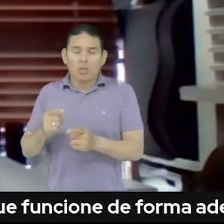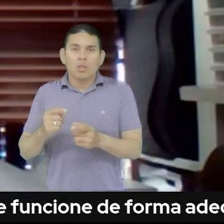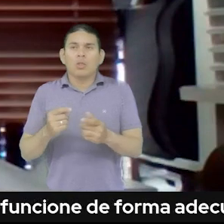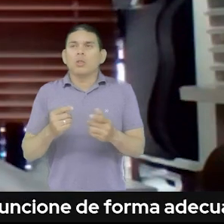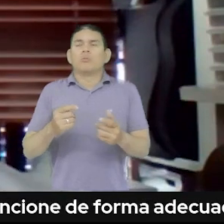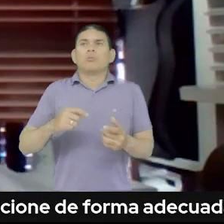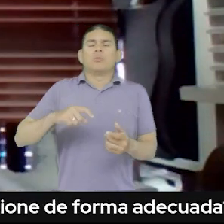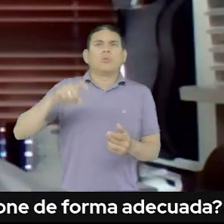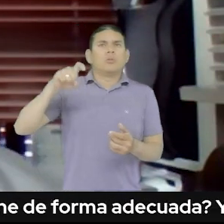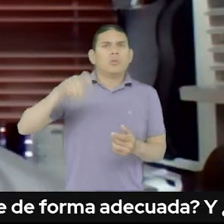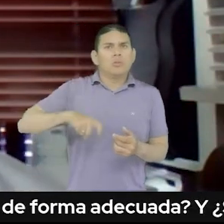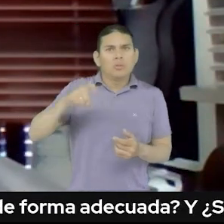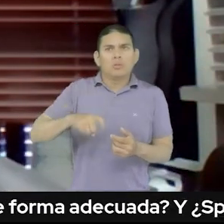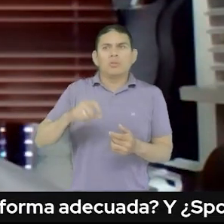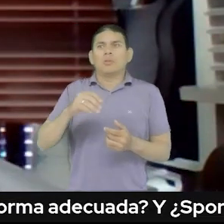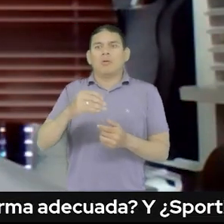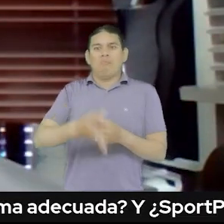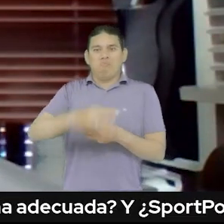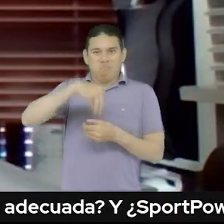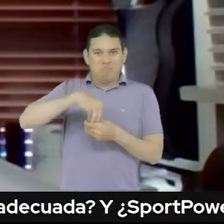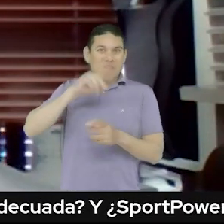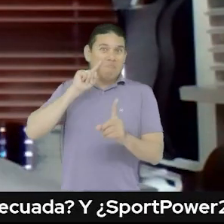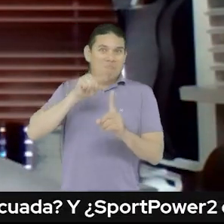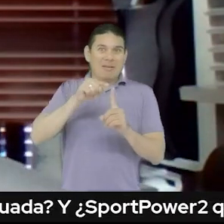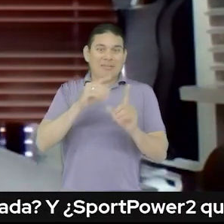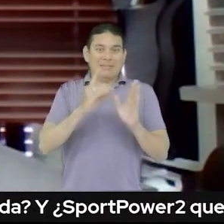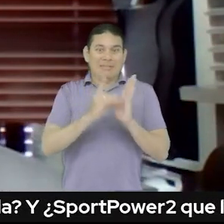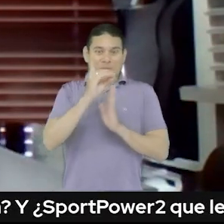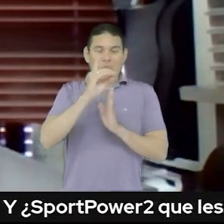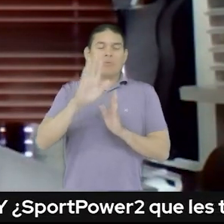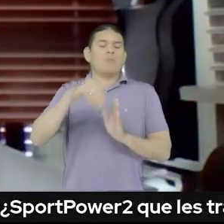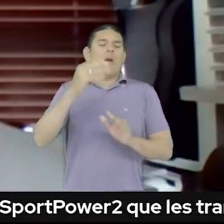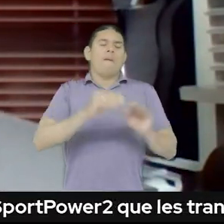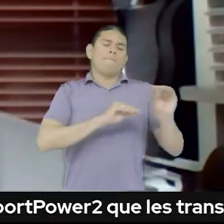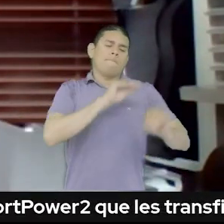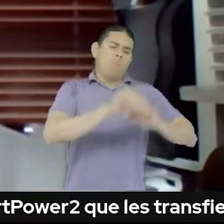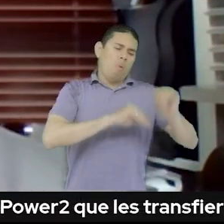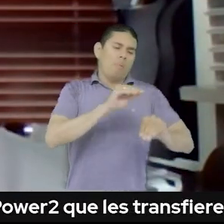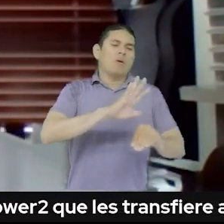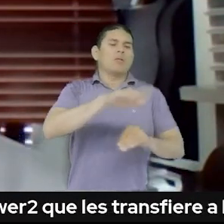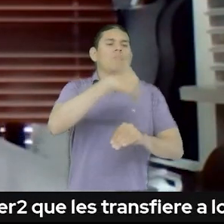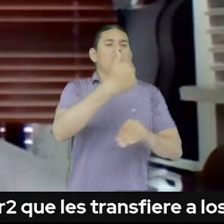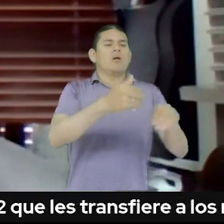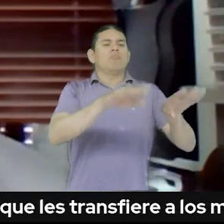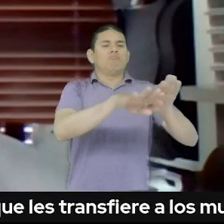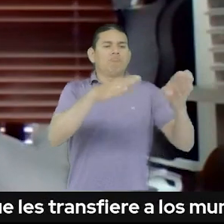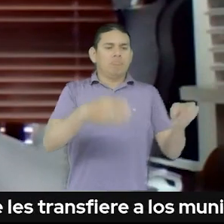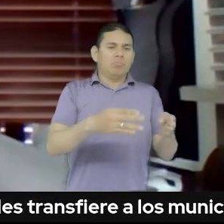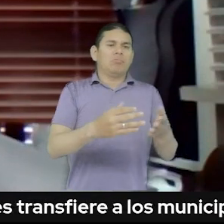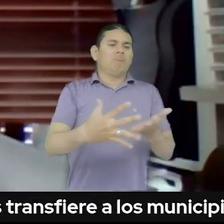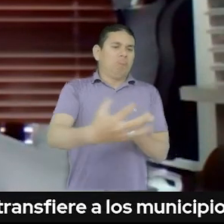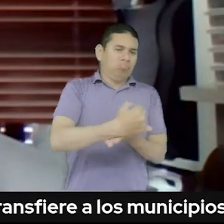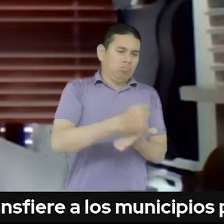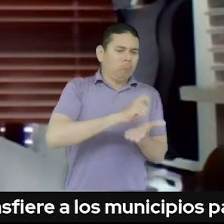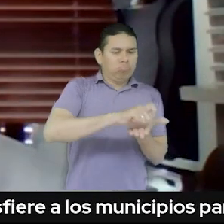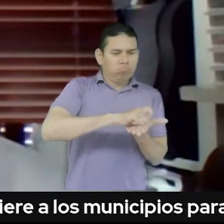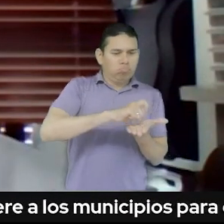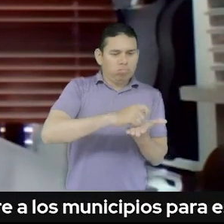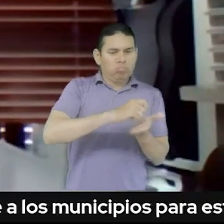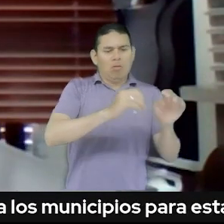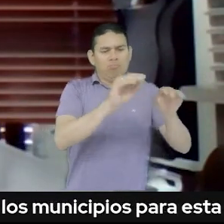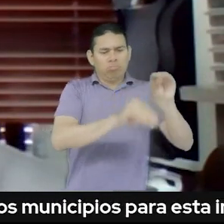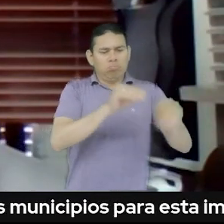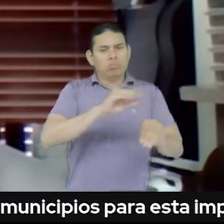al tema de que ya está en el plan de desarrollo, luego una formulación, luego una implementación y luego una evaluación. ¿Y qué